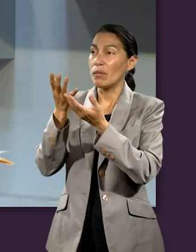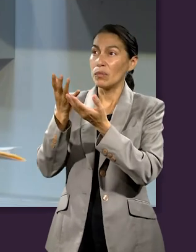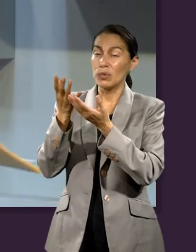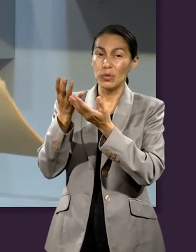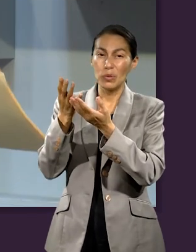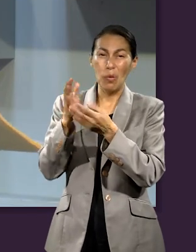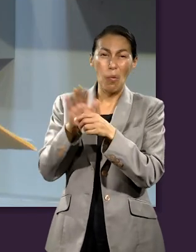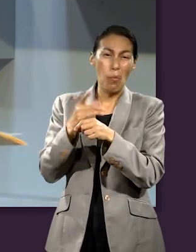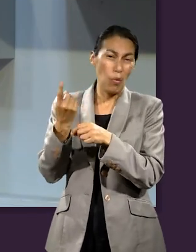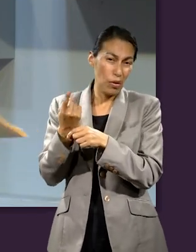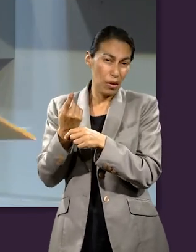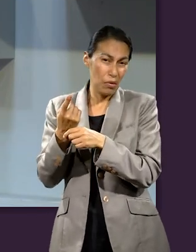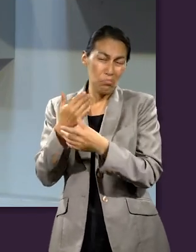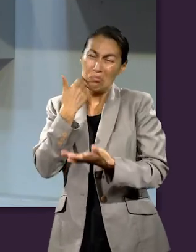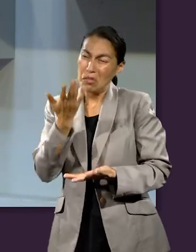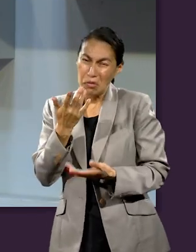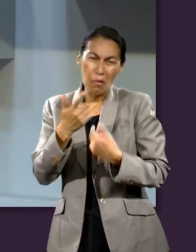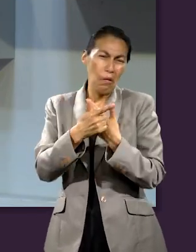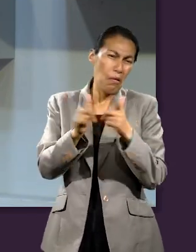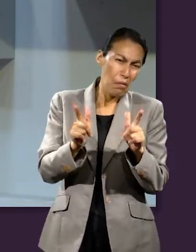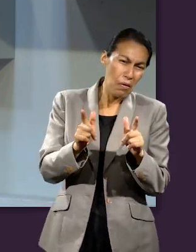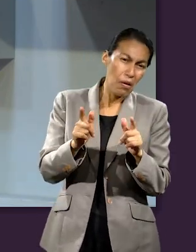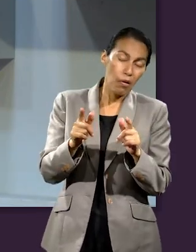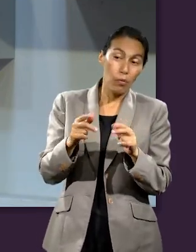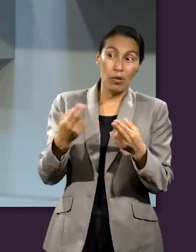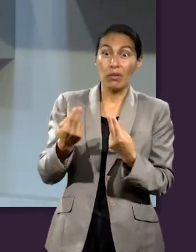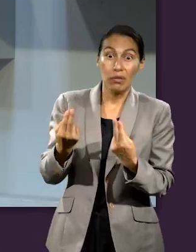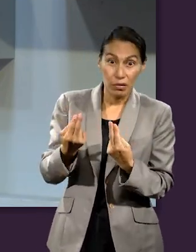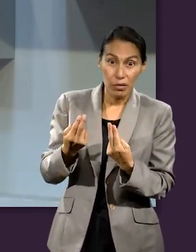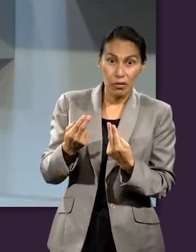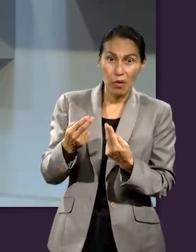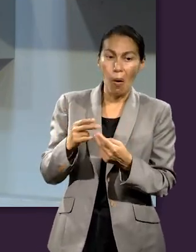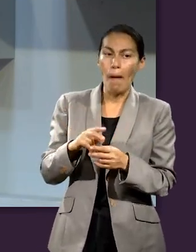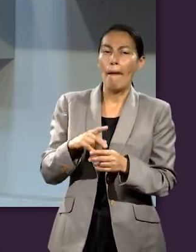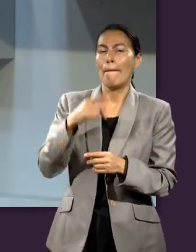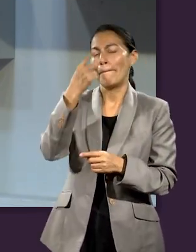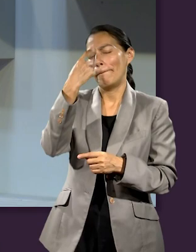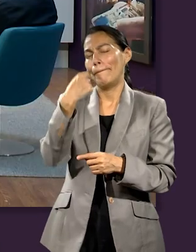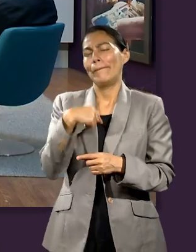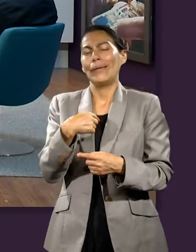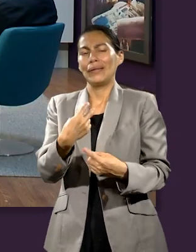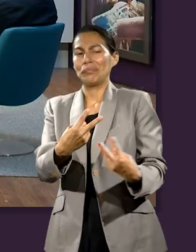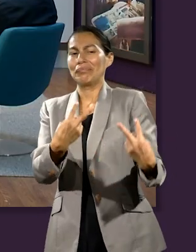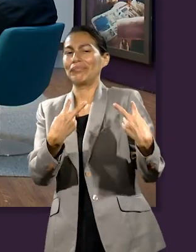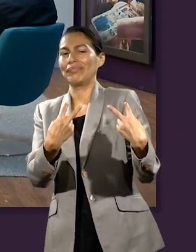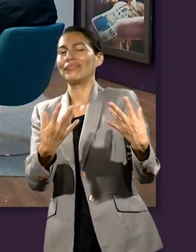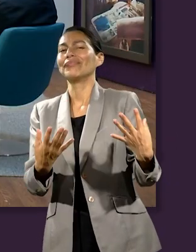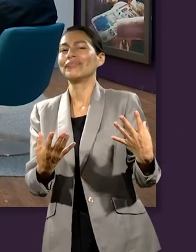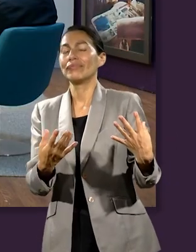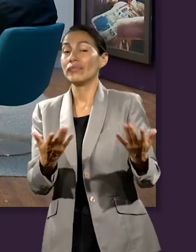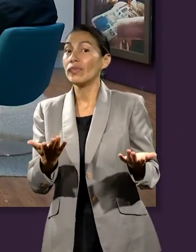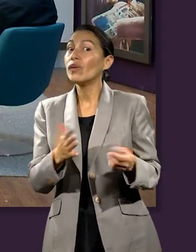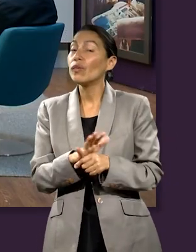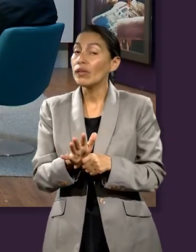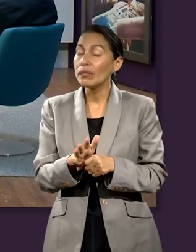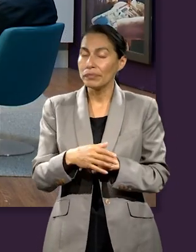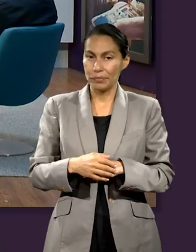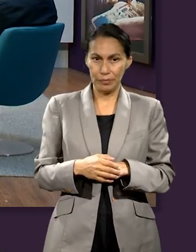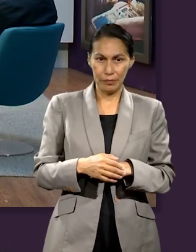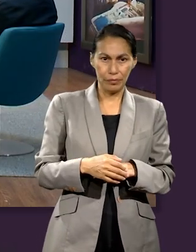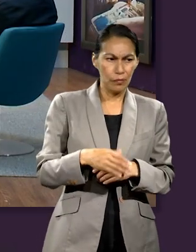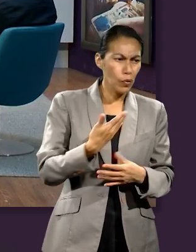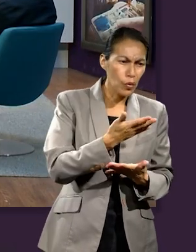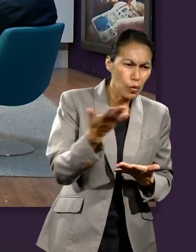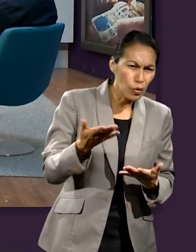damos por incluso guardar apariencias. Cuando hablamos de ofrendas, en el contexto de la Biblia y en lo que ustedes han estudiado esta semana,